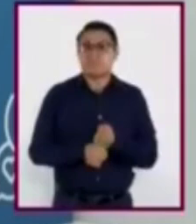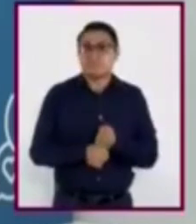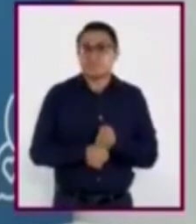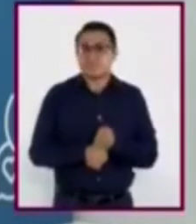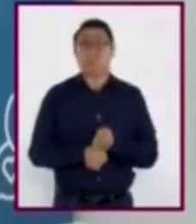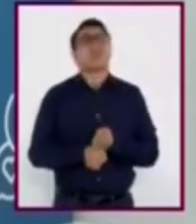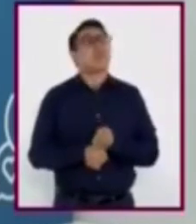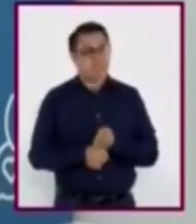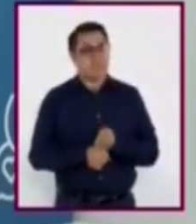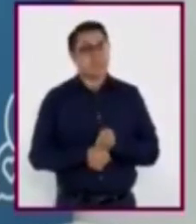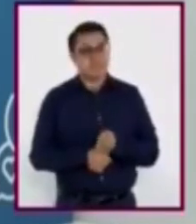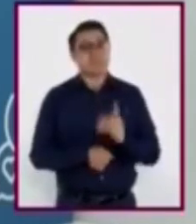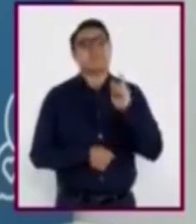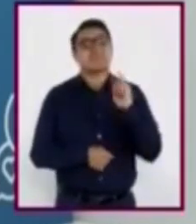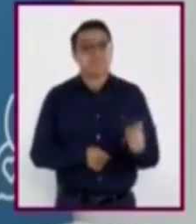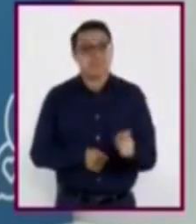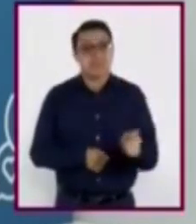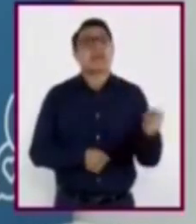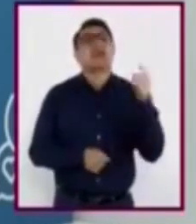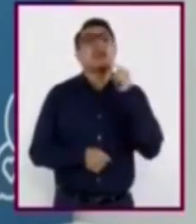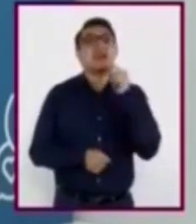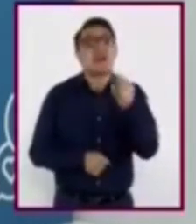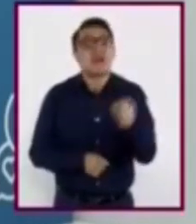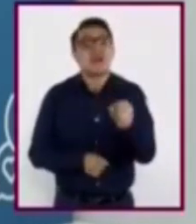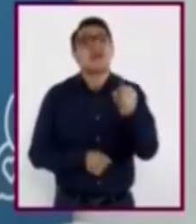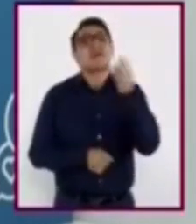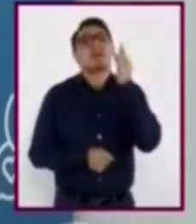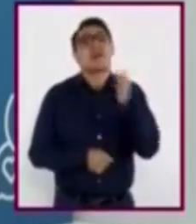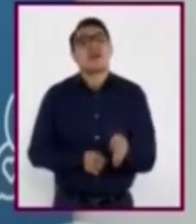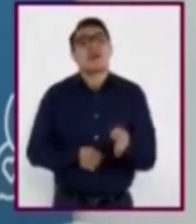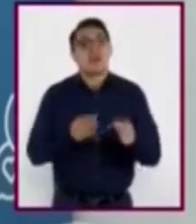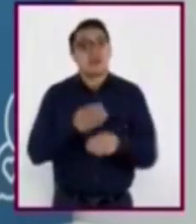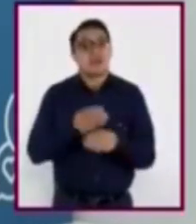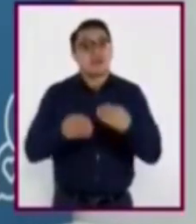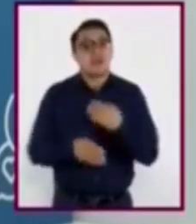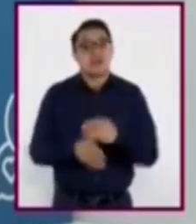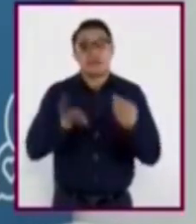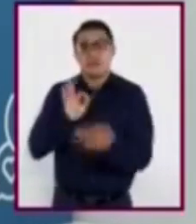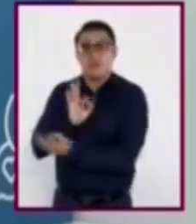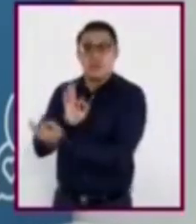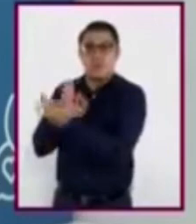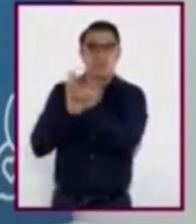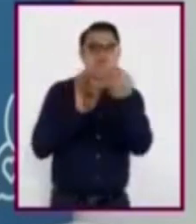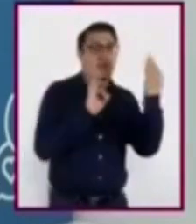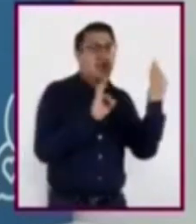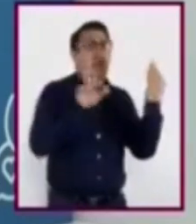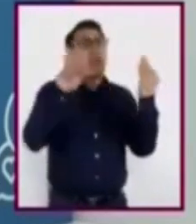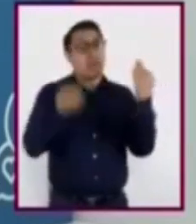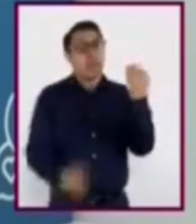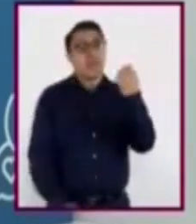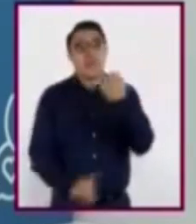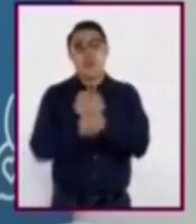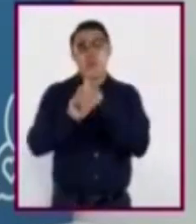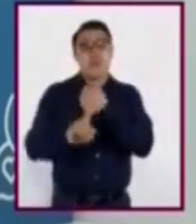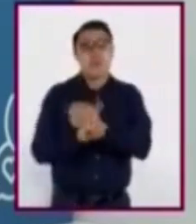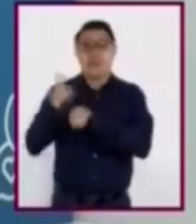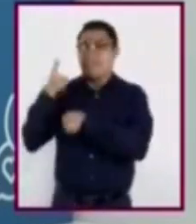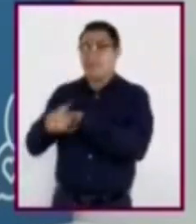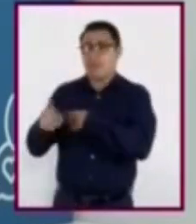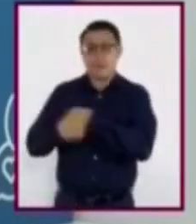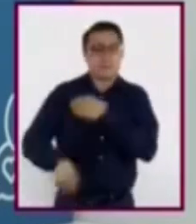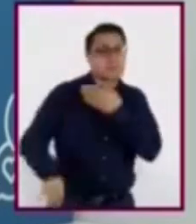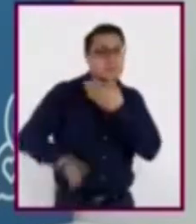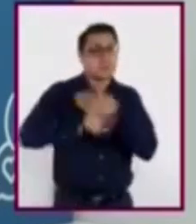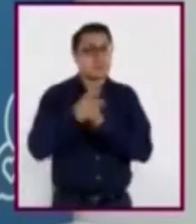Significa responder por las acciones ante los demás. Y sobre todo, no provocar daño ni a uno mismo